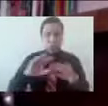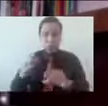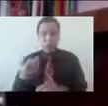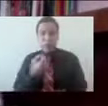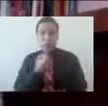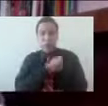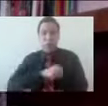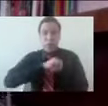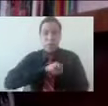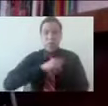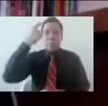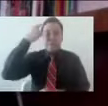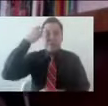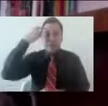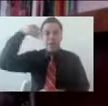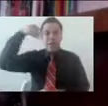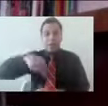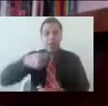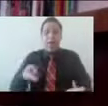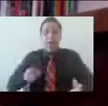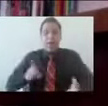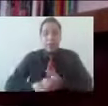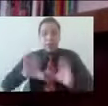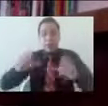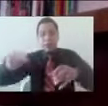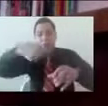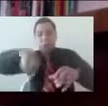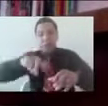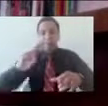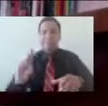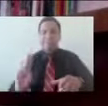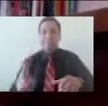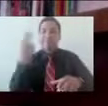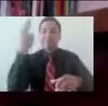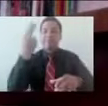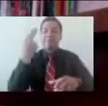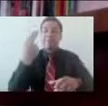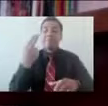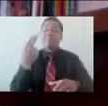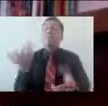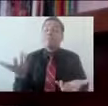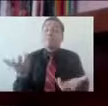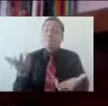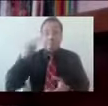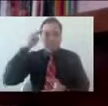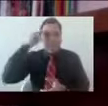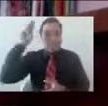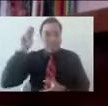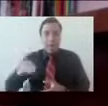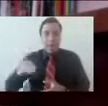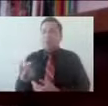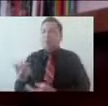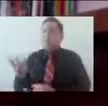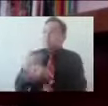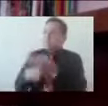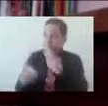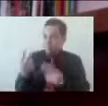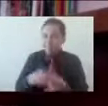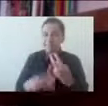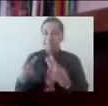universitaria. Maestra Robelo, pues bienvenida, muchas gracias, como siempre es un gusto tenerte con nosotros y